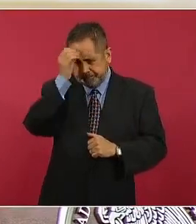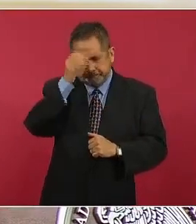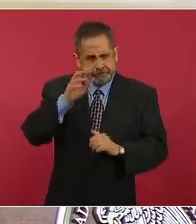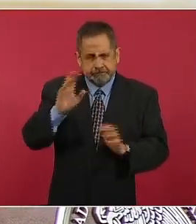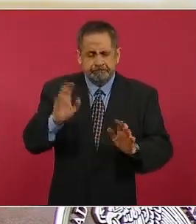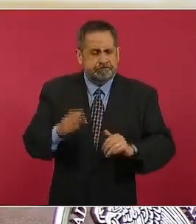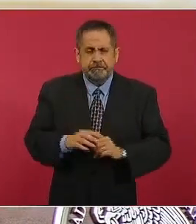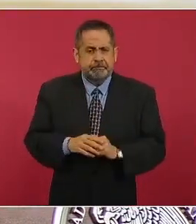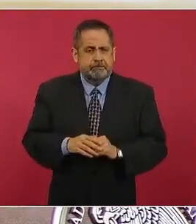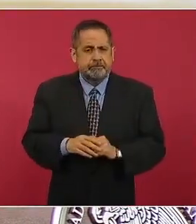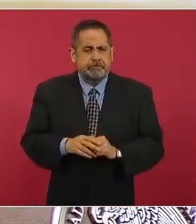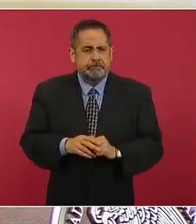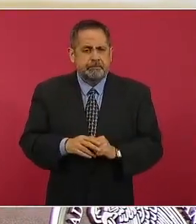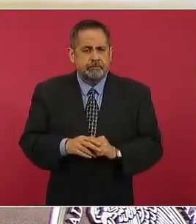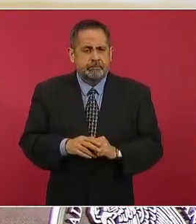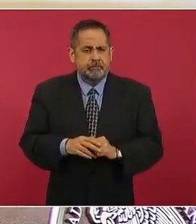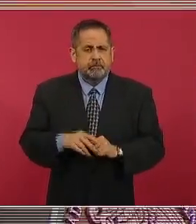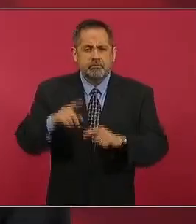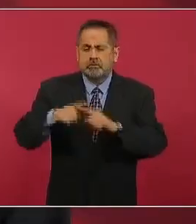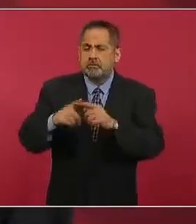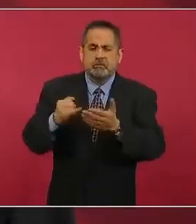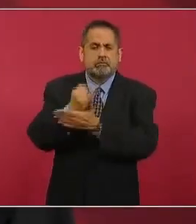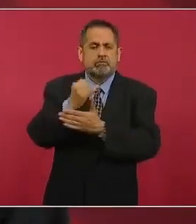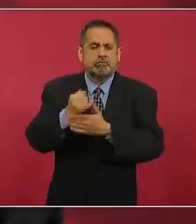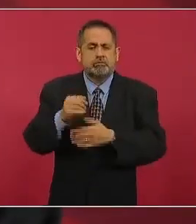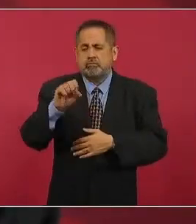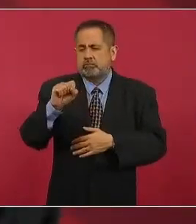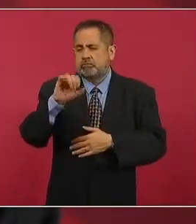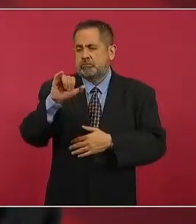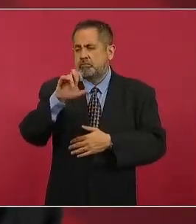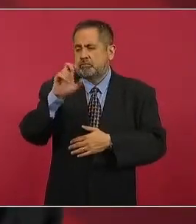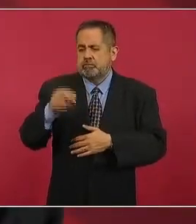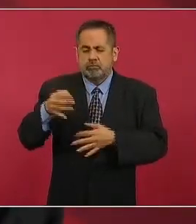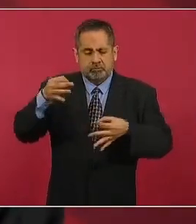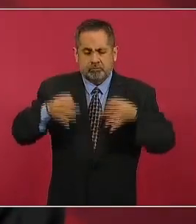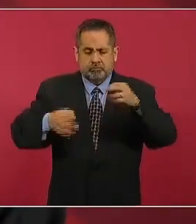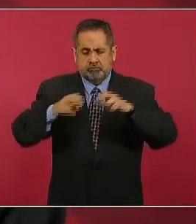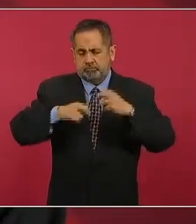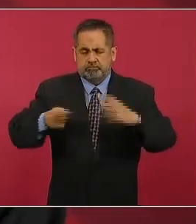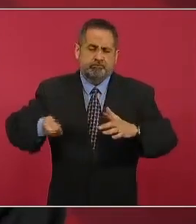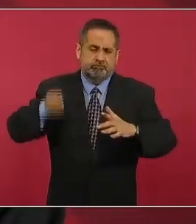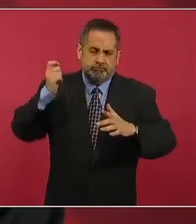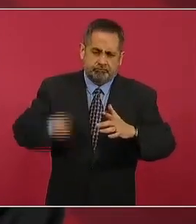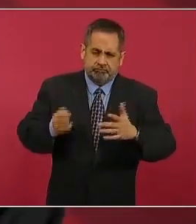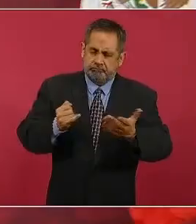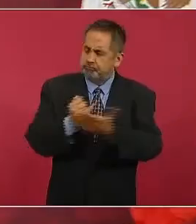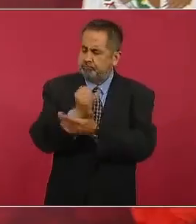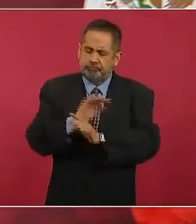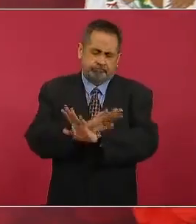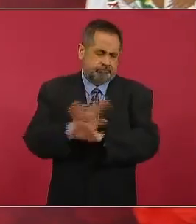tiene que resolver la corte sobre este caso